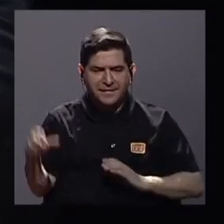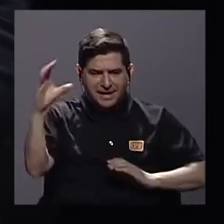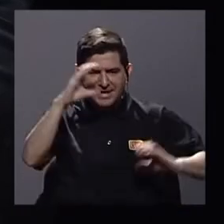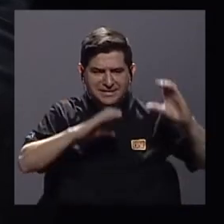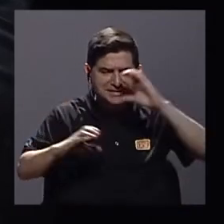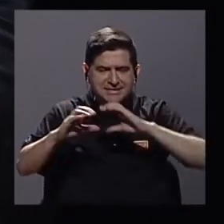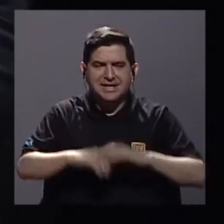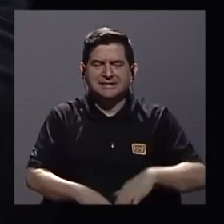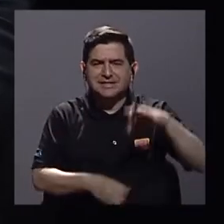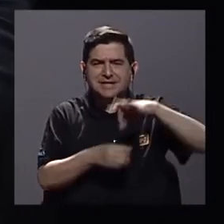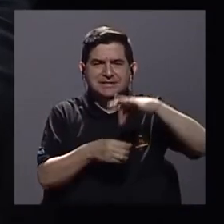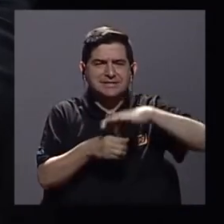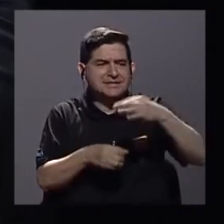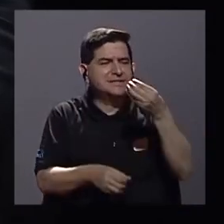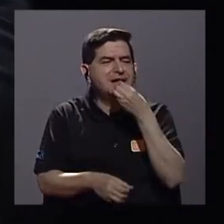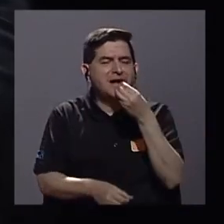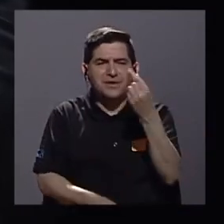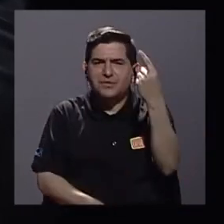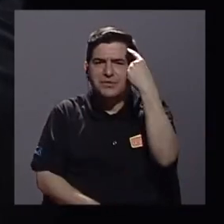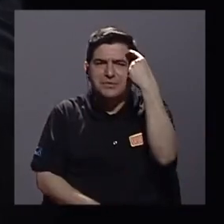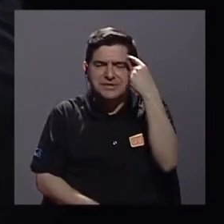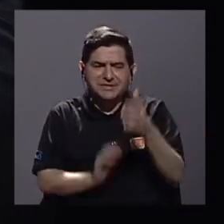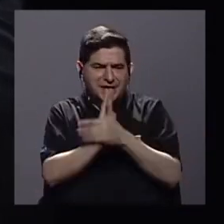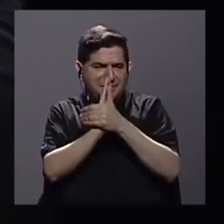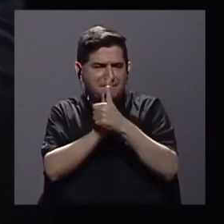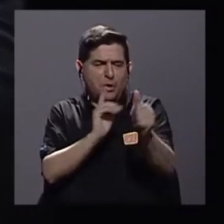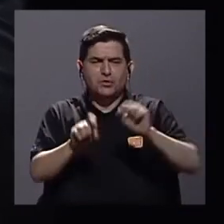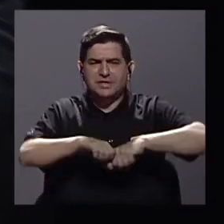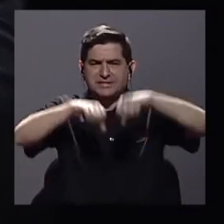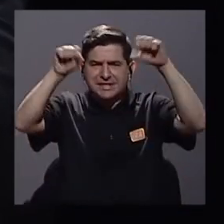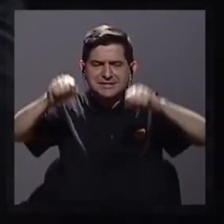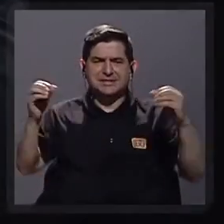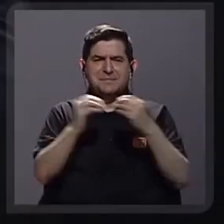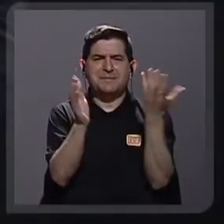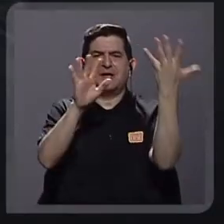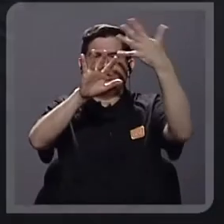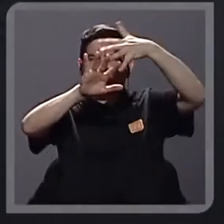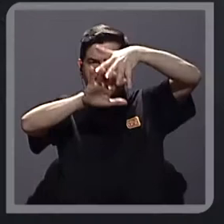agroalimentarias se piense en potenciar un sistema más integrado.